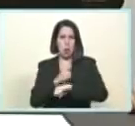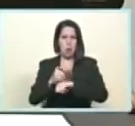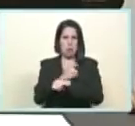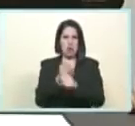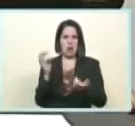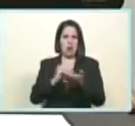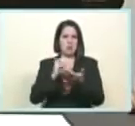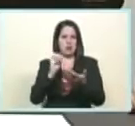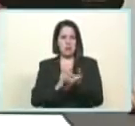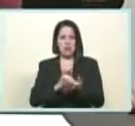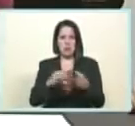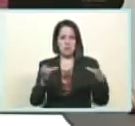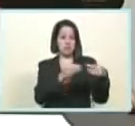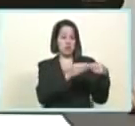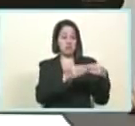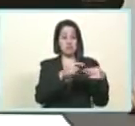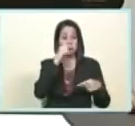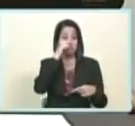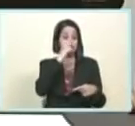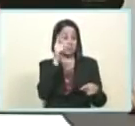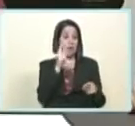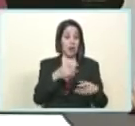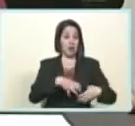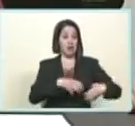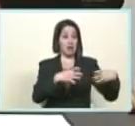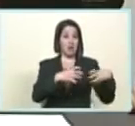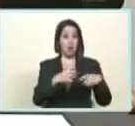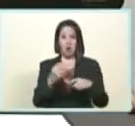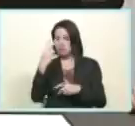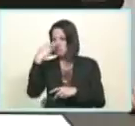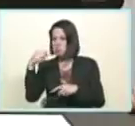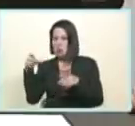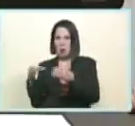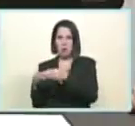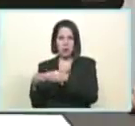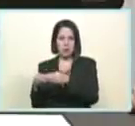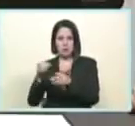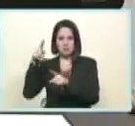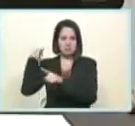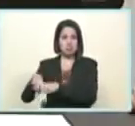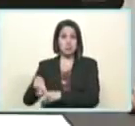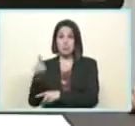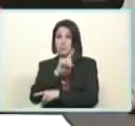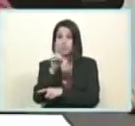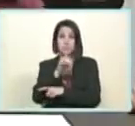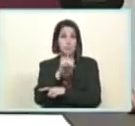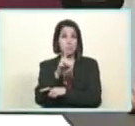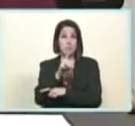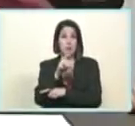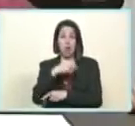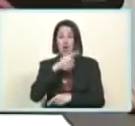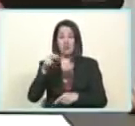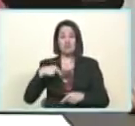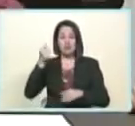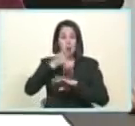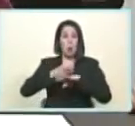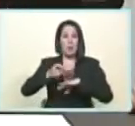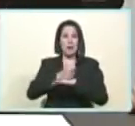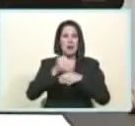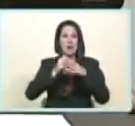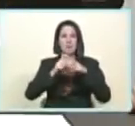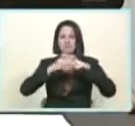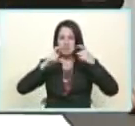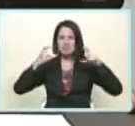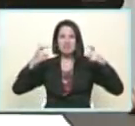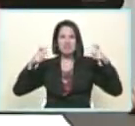un país de pobres y ricos de ricos y pobres y gobernar para las minorías no nosotros gobernamos y yo gobierno para las